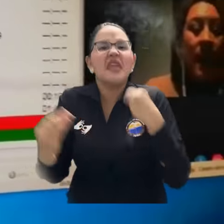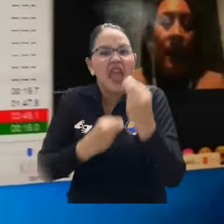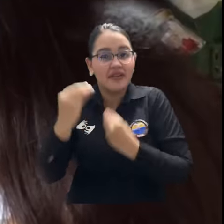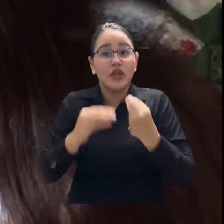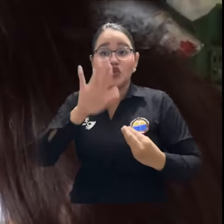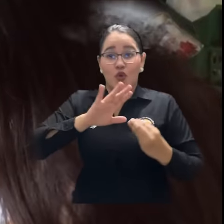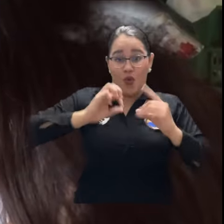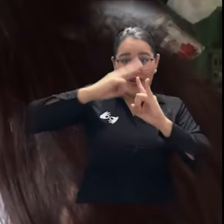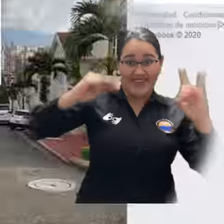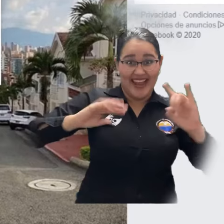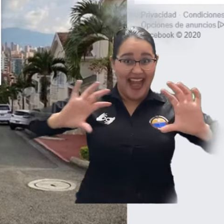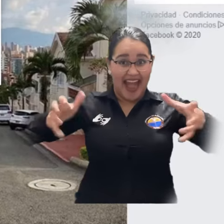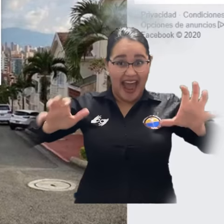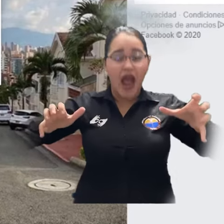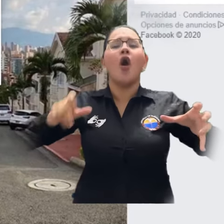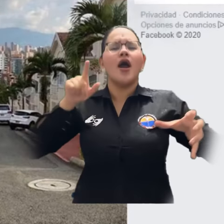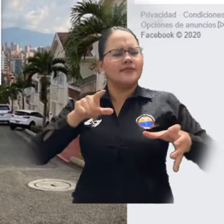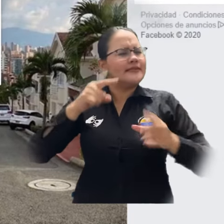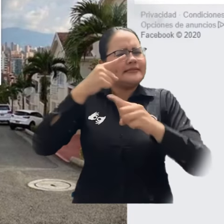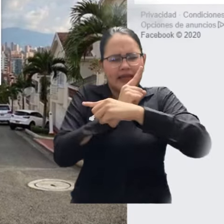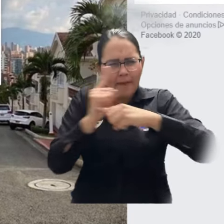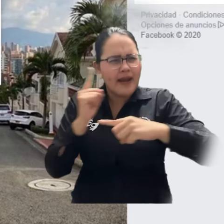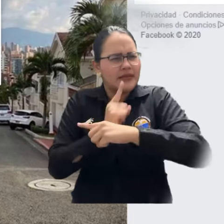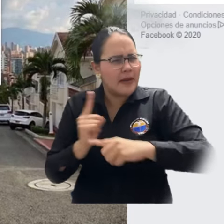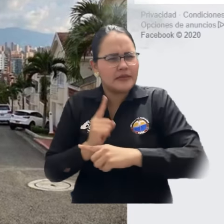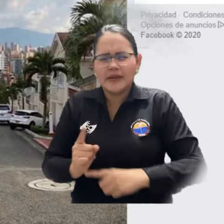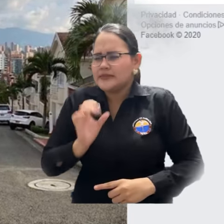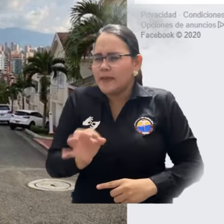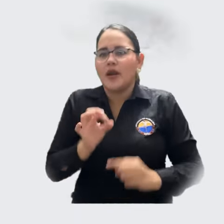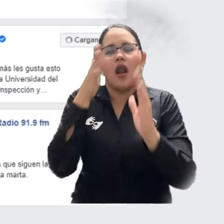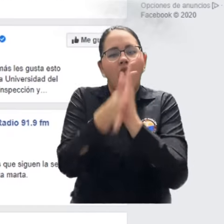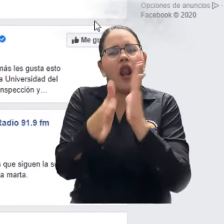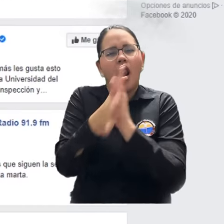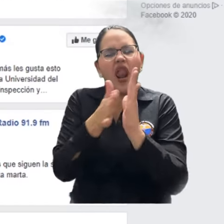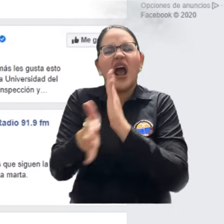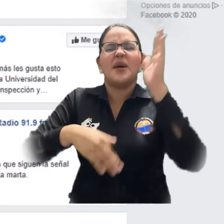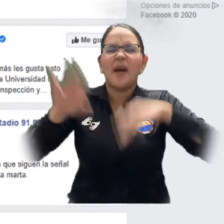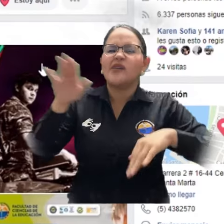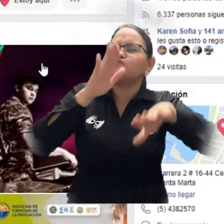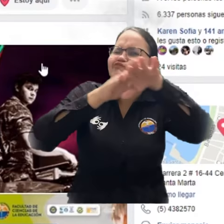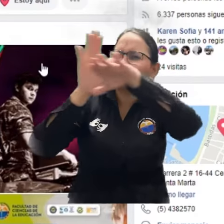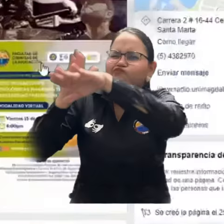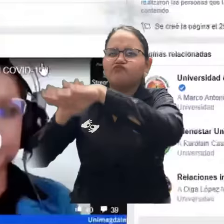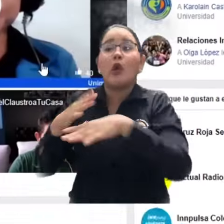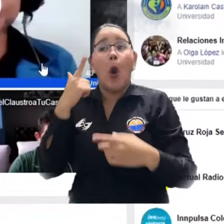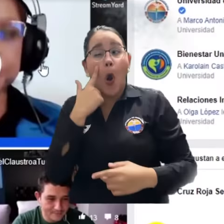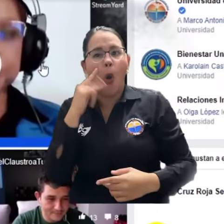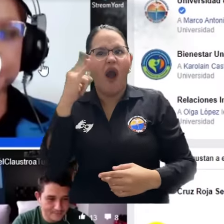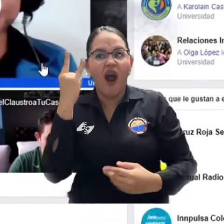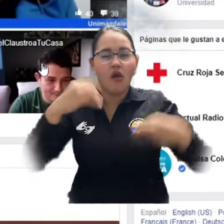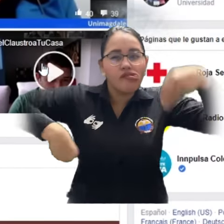un espacio radial semanal en la emisora cultural Unimatalena Radio, con la finalidad de promover y difundir campañas